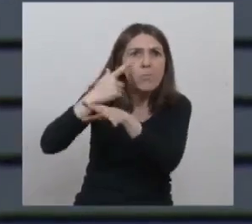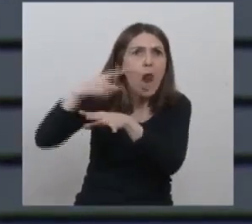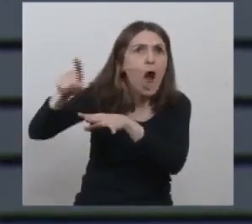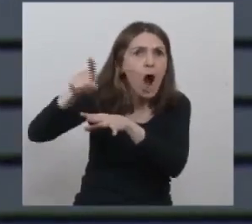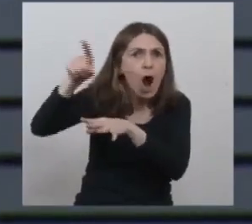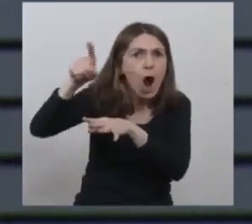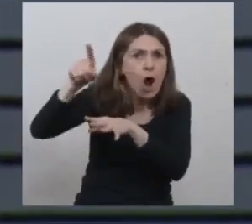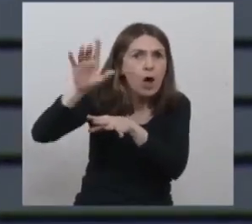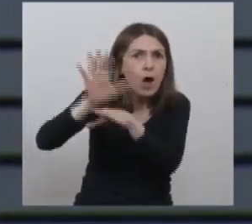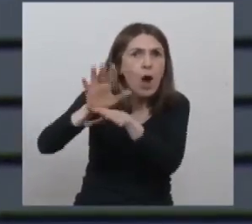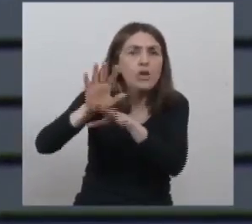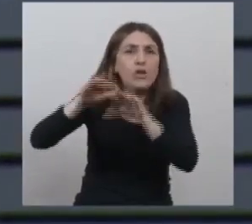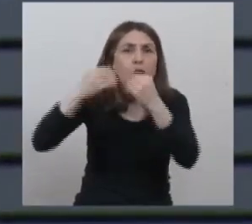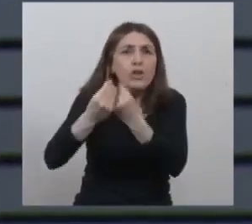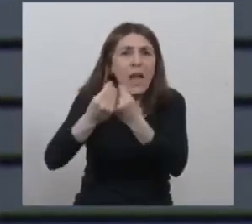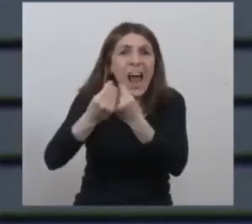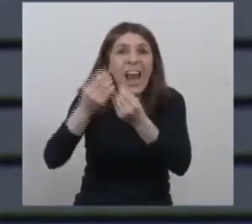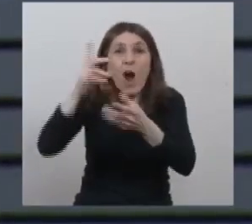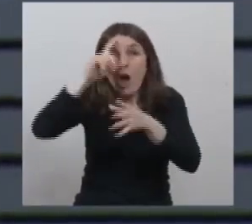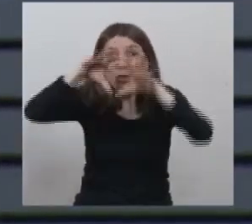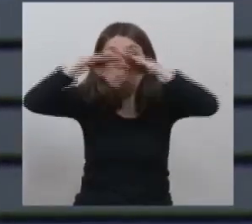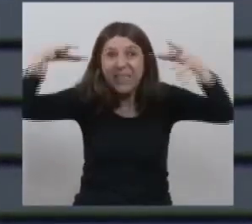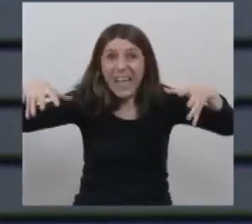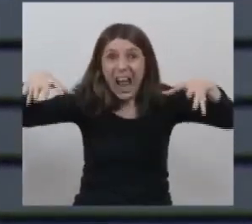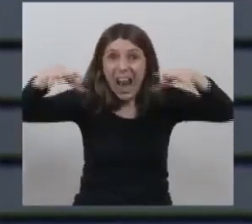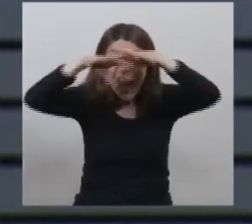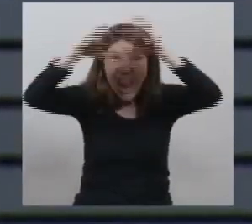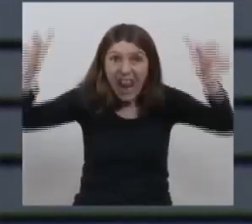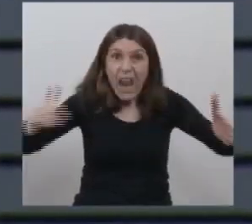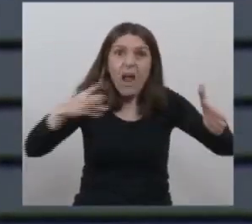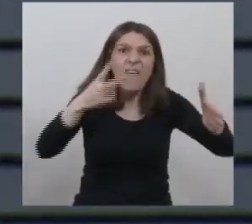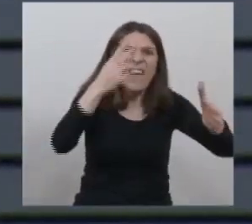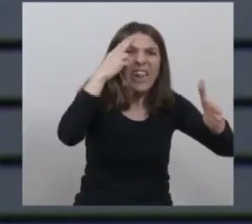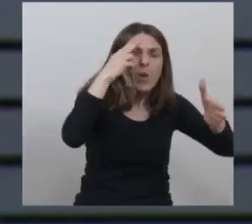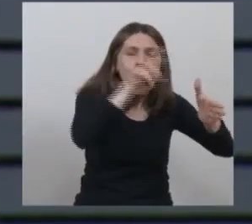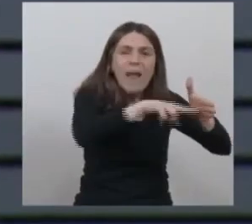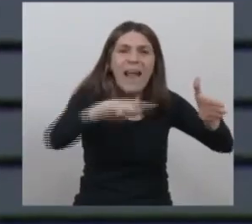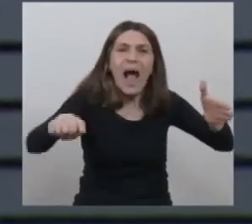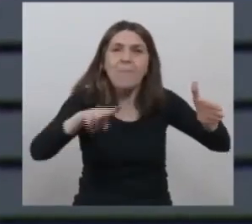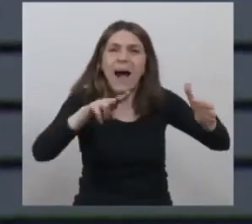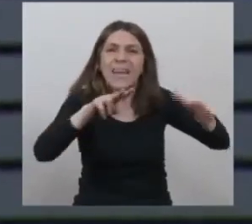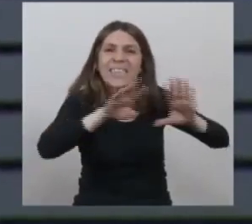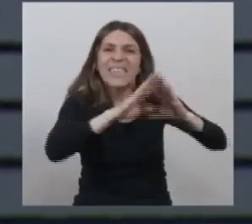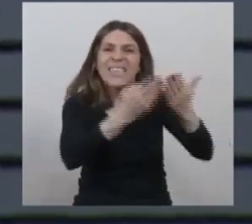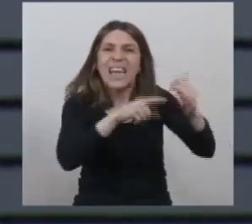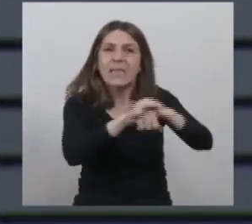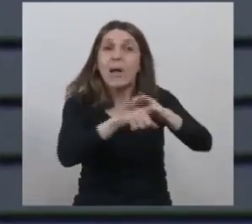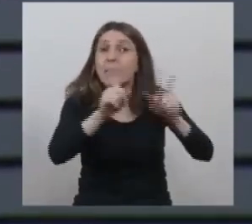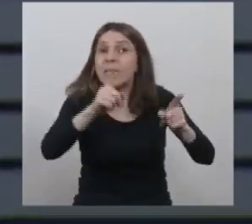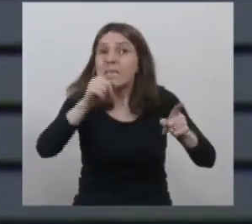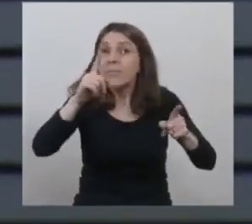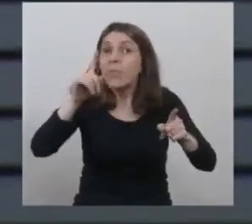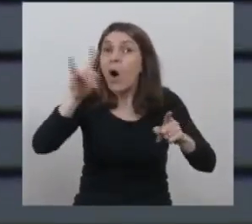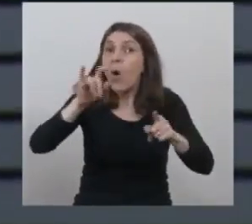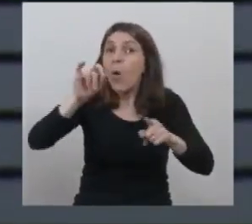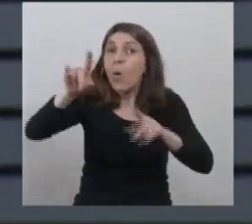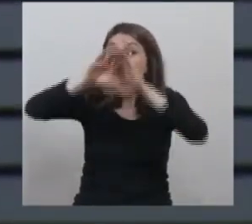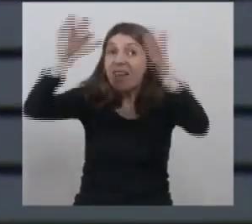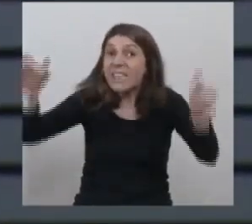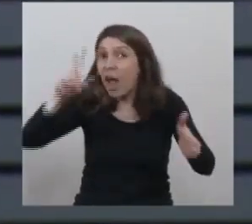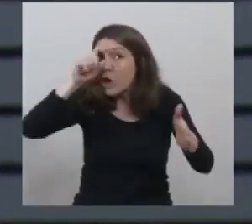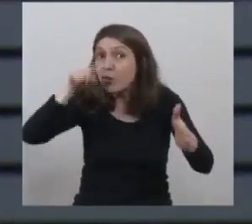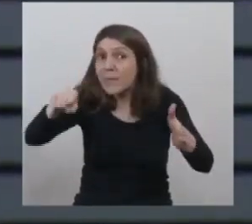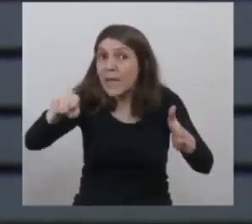la inclusión de 29 camas de terapia en ese hospital universitario. Nos recibe el rector